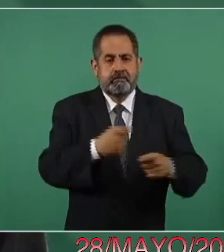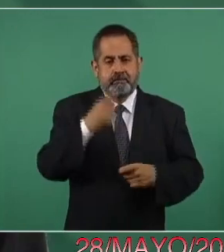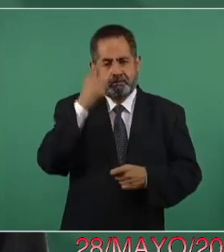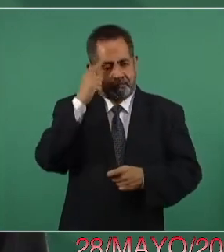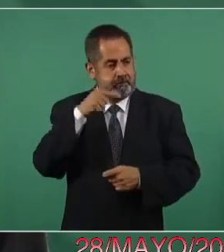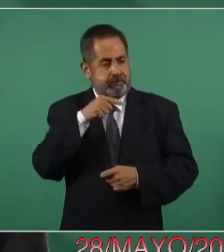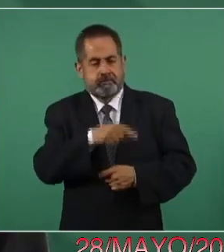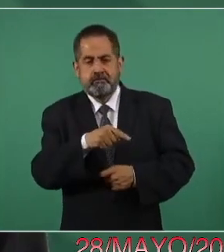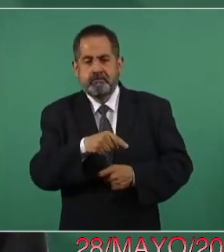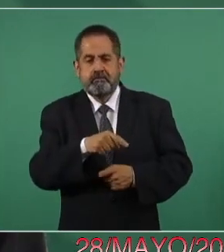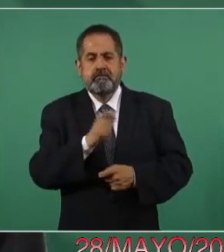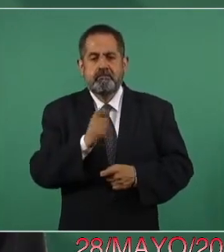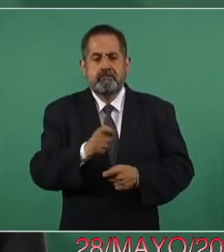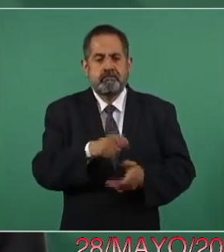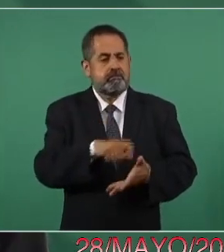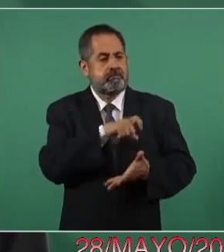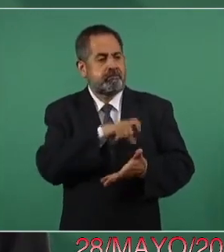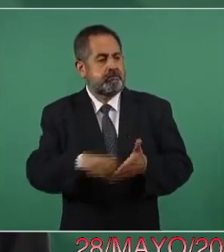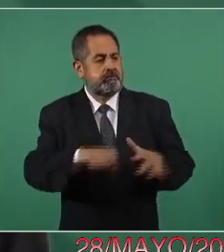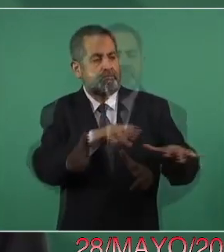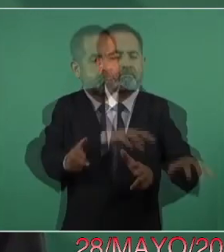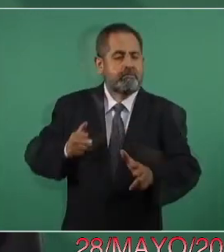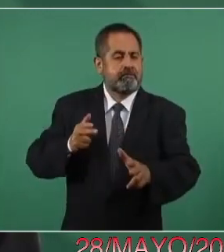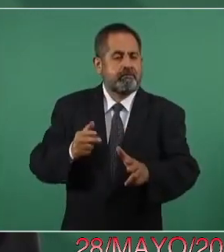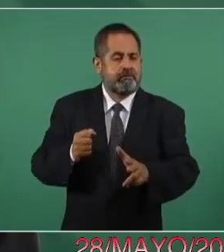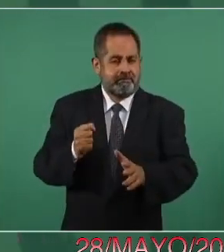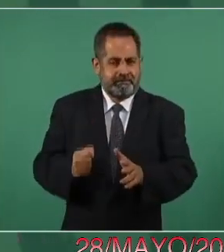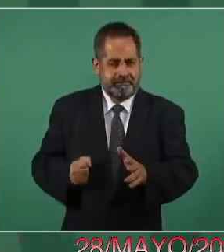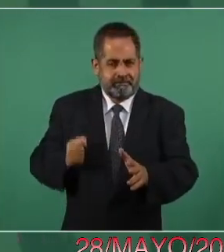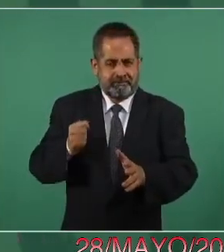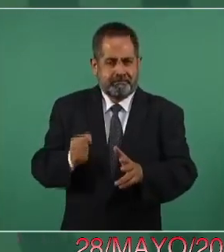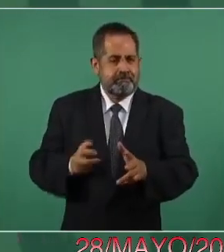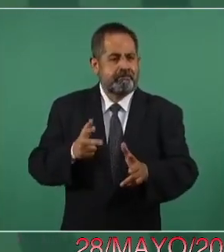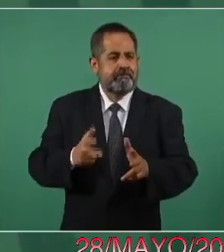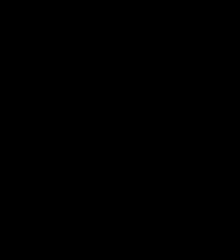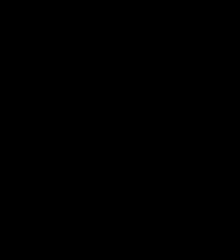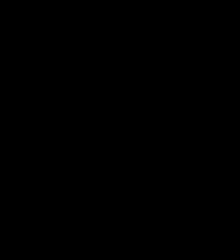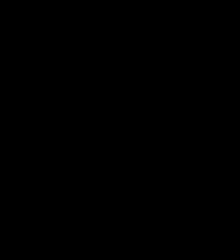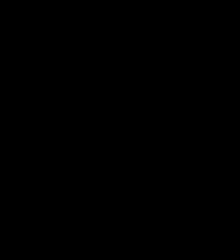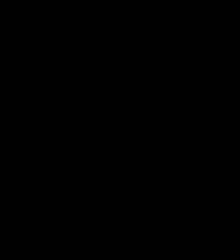compra de los trenes, el Tren Maya.